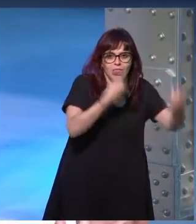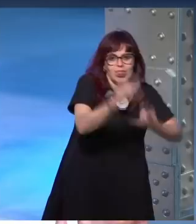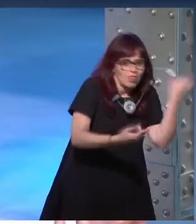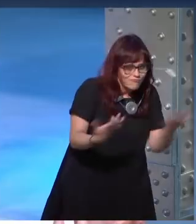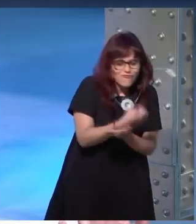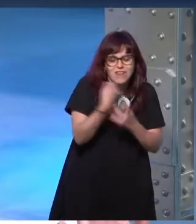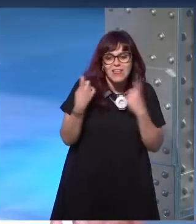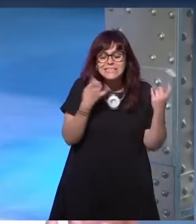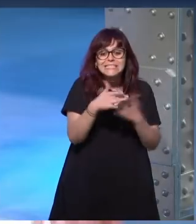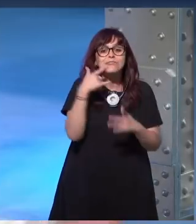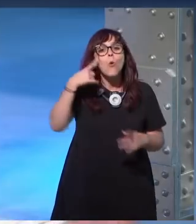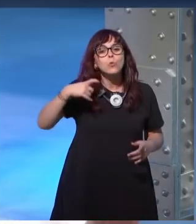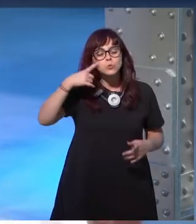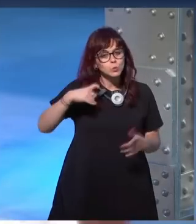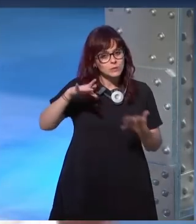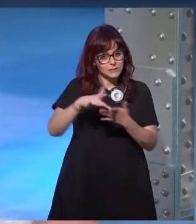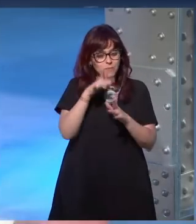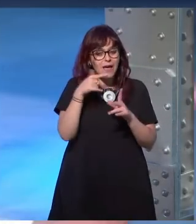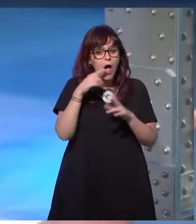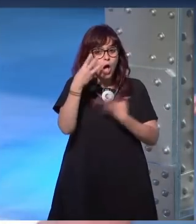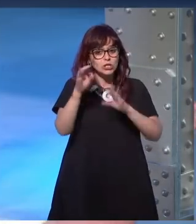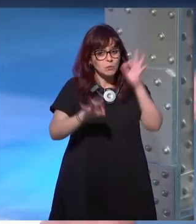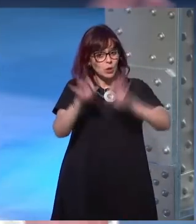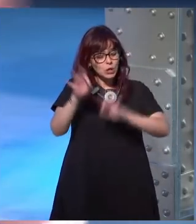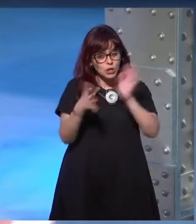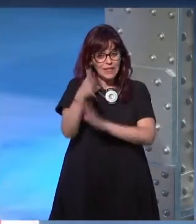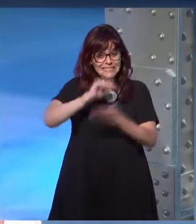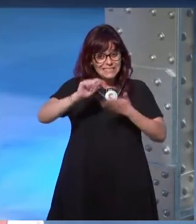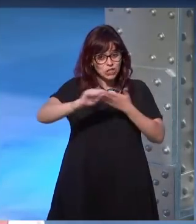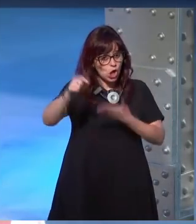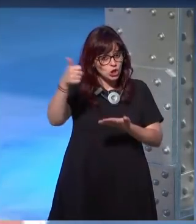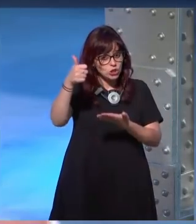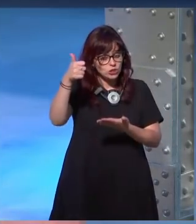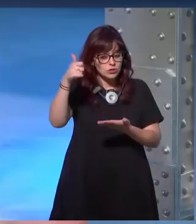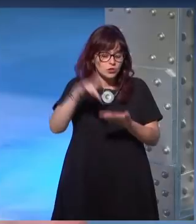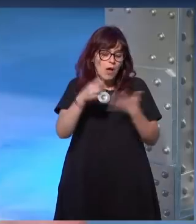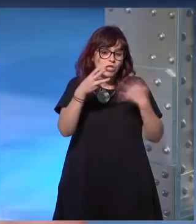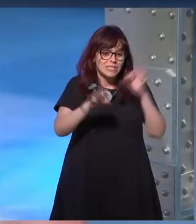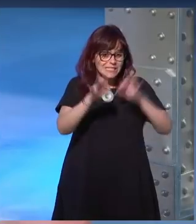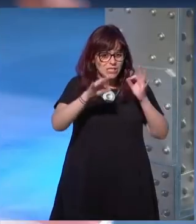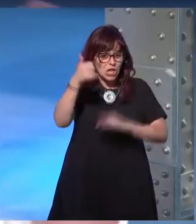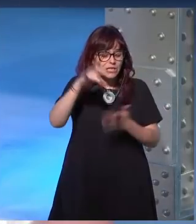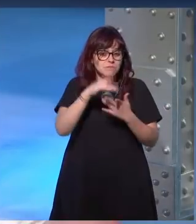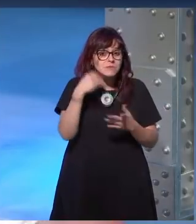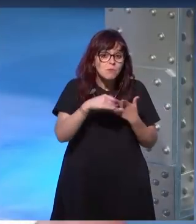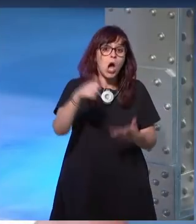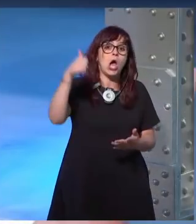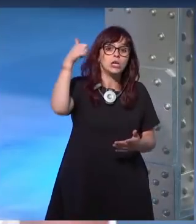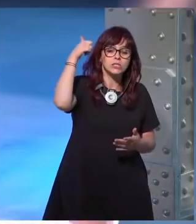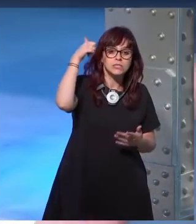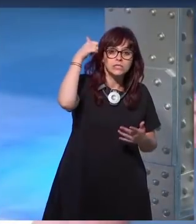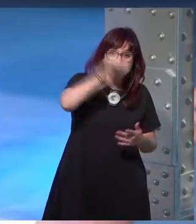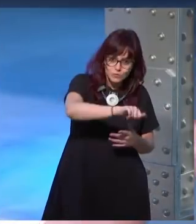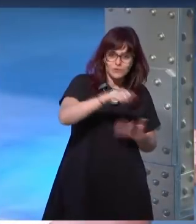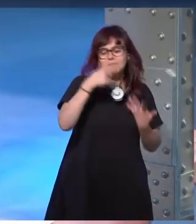si estás acostumbrado a que el 80% de los escritores a que el 80% son escritores y el 20% son escritoras